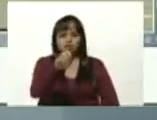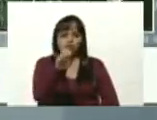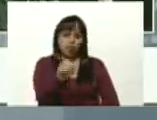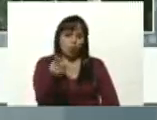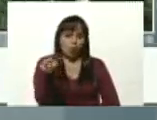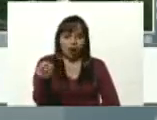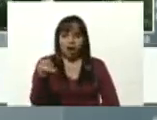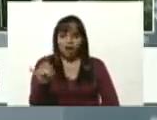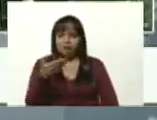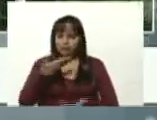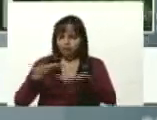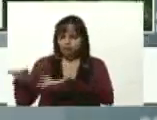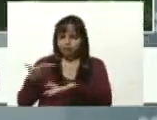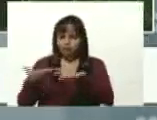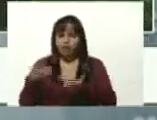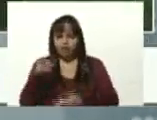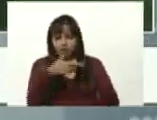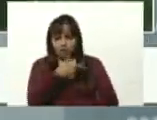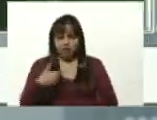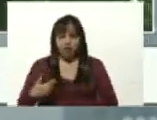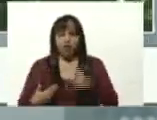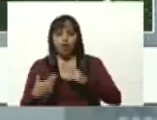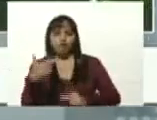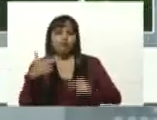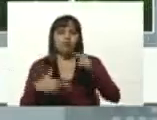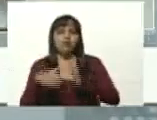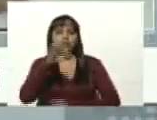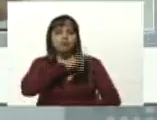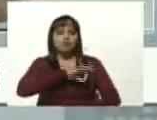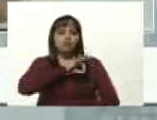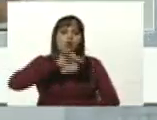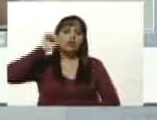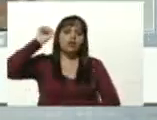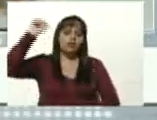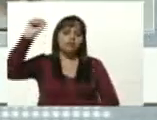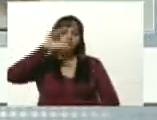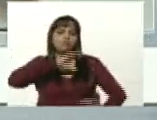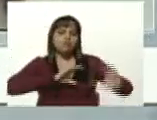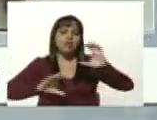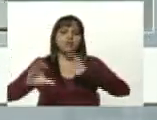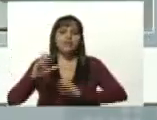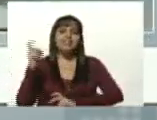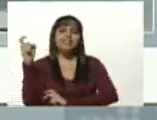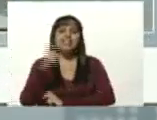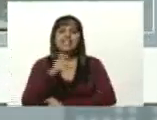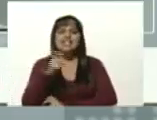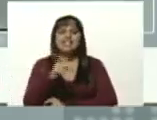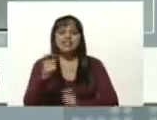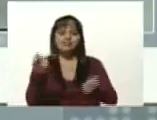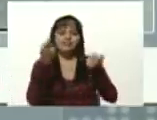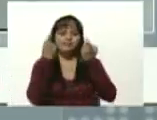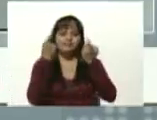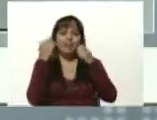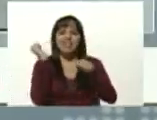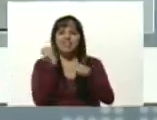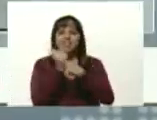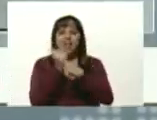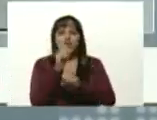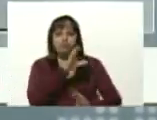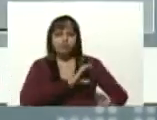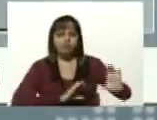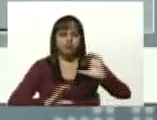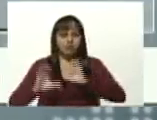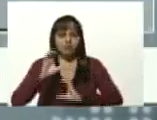si usted quiere construir el socialismo científico necesita una clase obrera científica